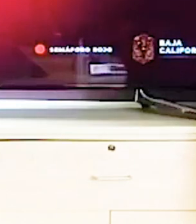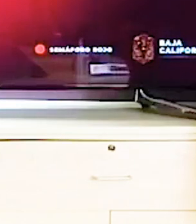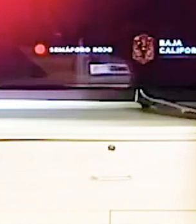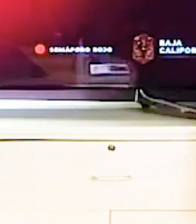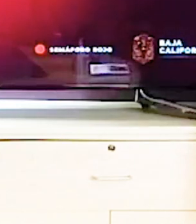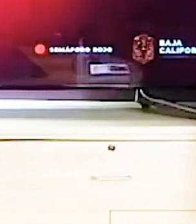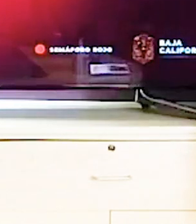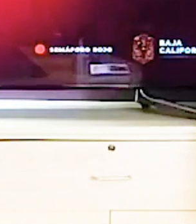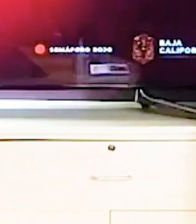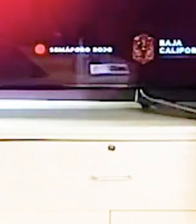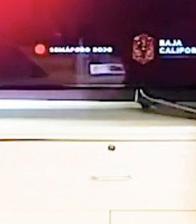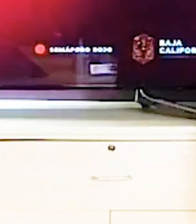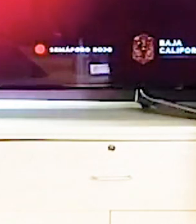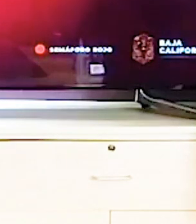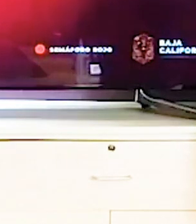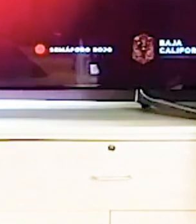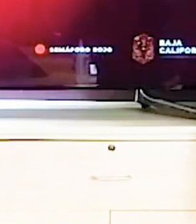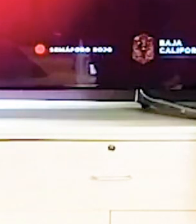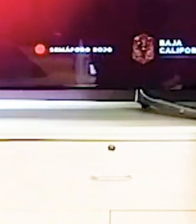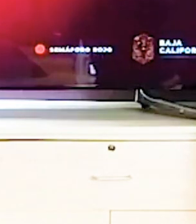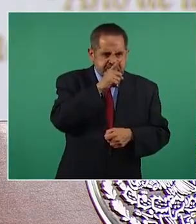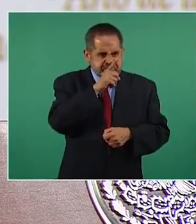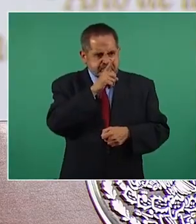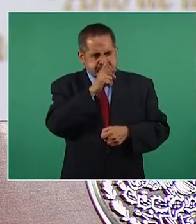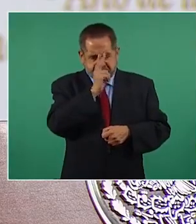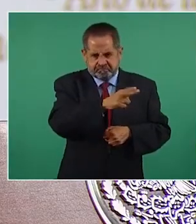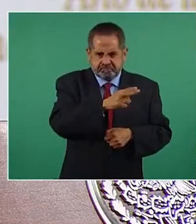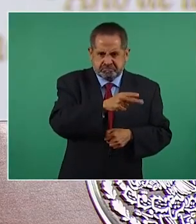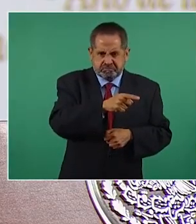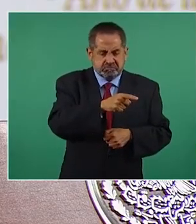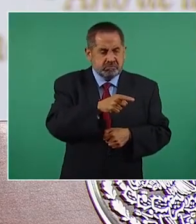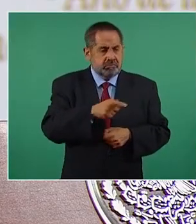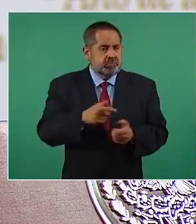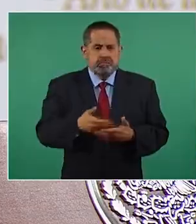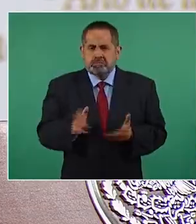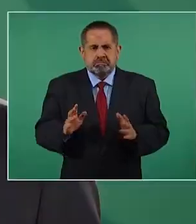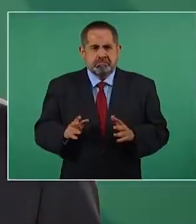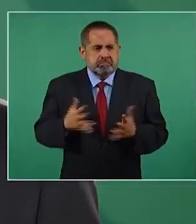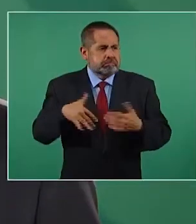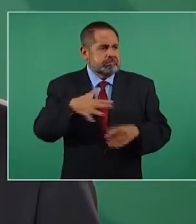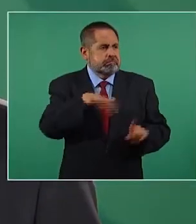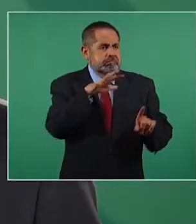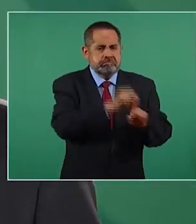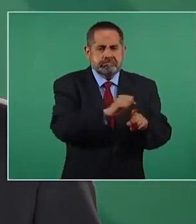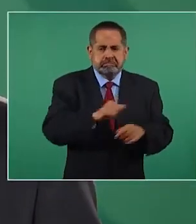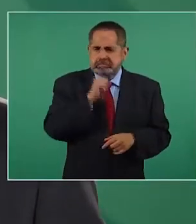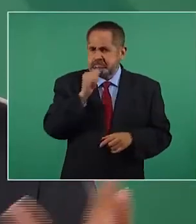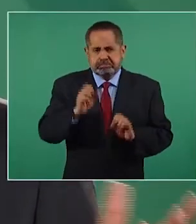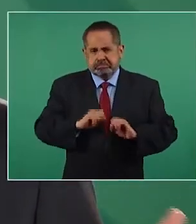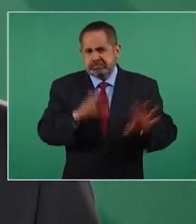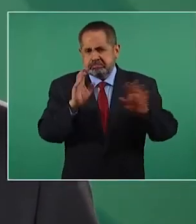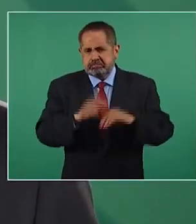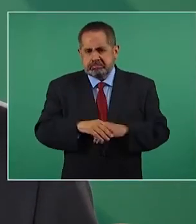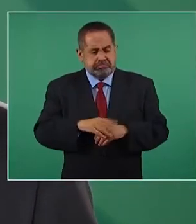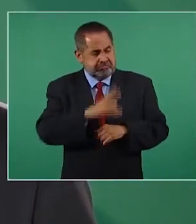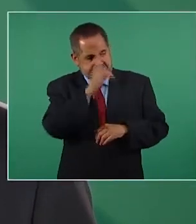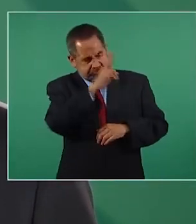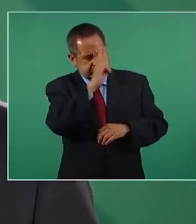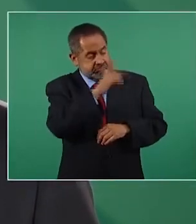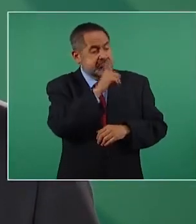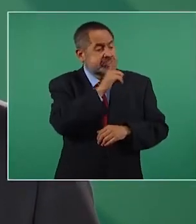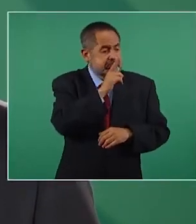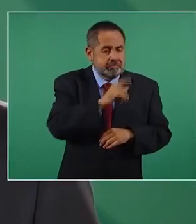para ver si, a ver, vente para acá, mira, este, ¿cómo nos arreglamos? Ahora no se persigue a nadie, no se censura a nadie.